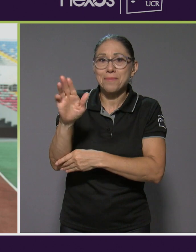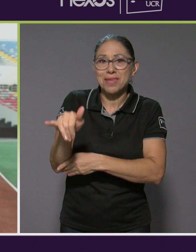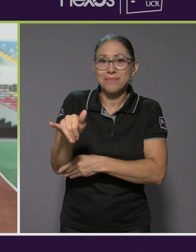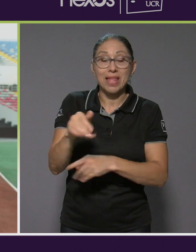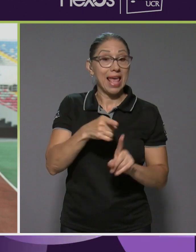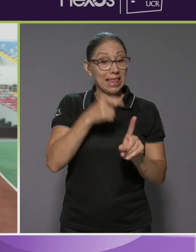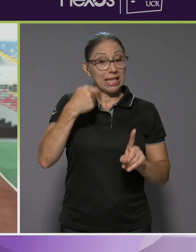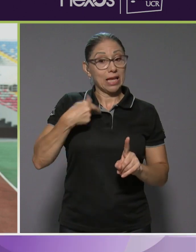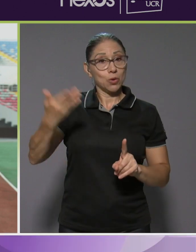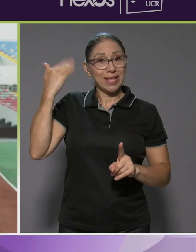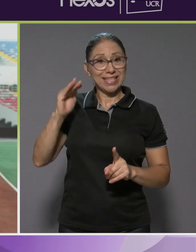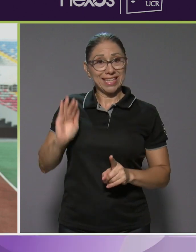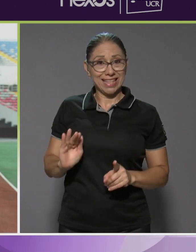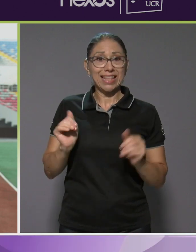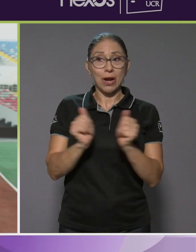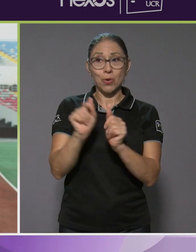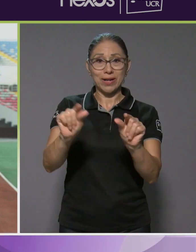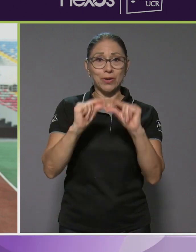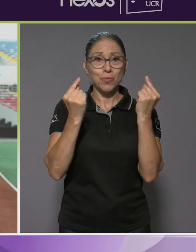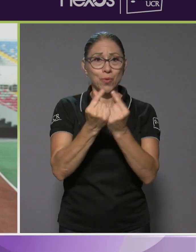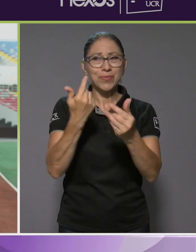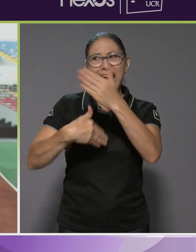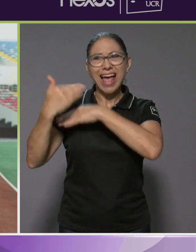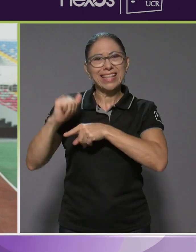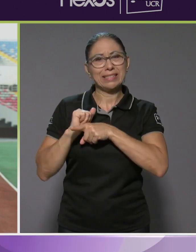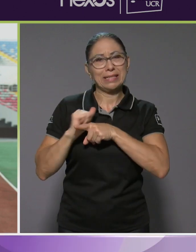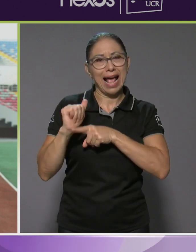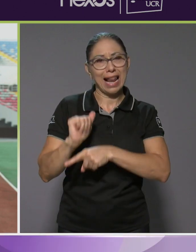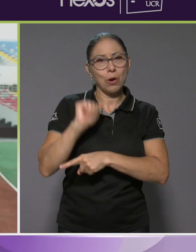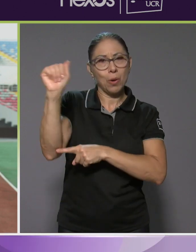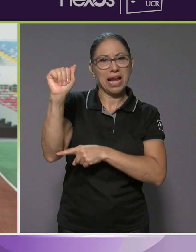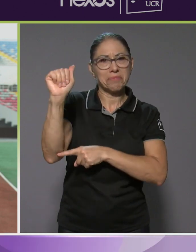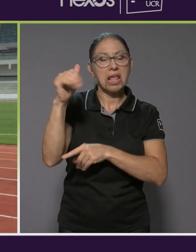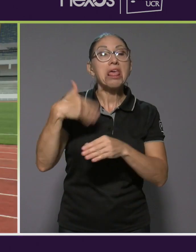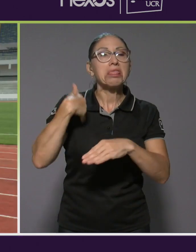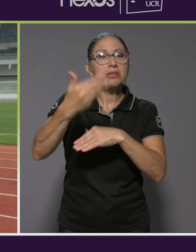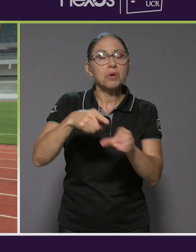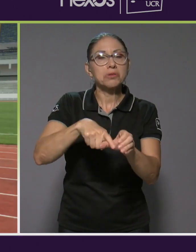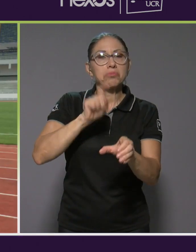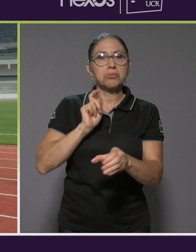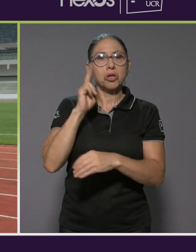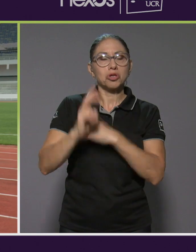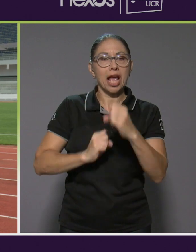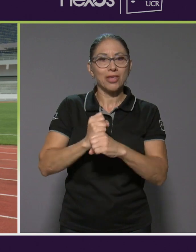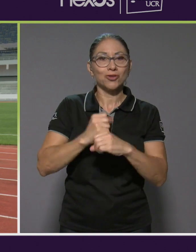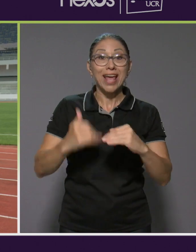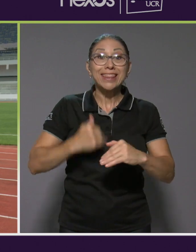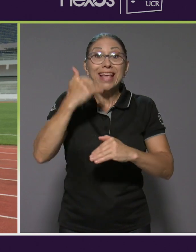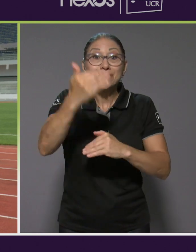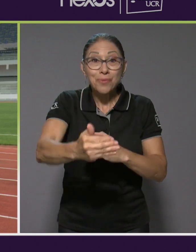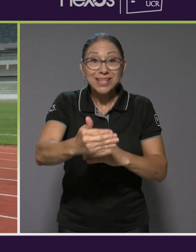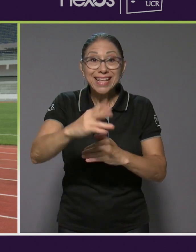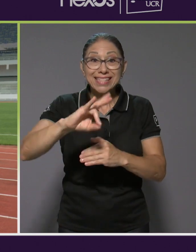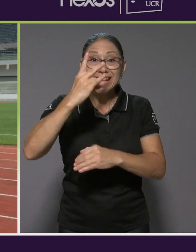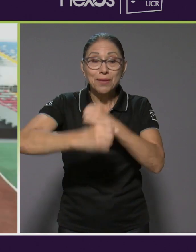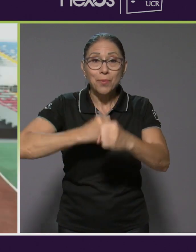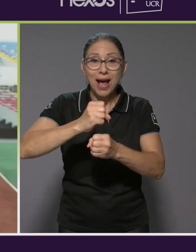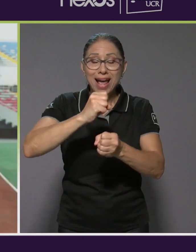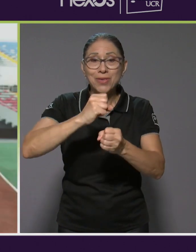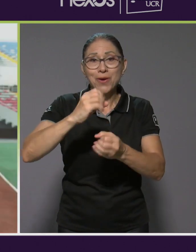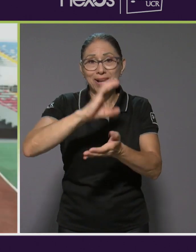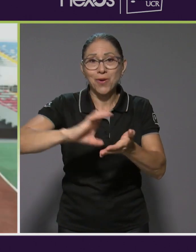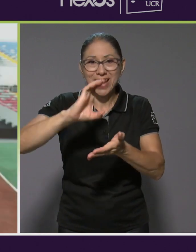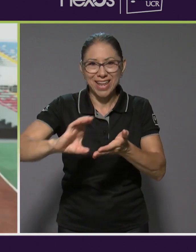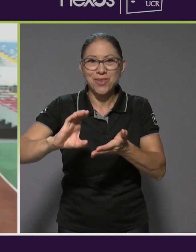Antes practicaban a la escuela y me salí como por dos años y empecé otra vez en el colegio en séptimo. Fue por mi entrenadora Alexander del